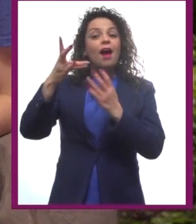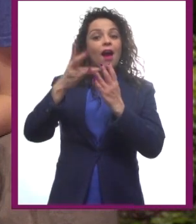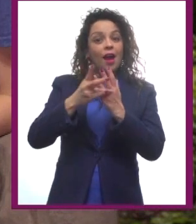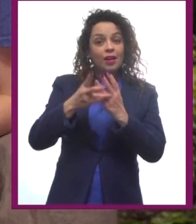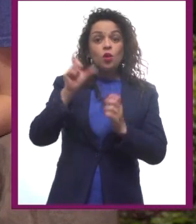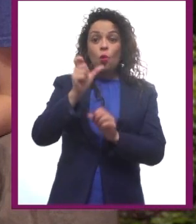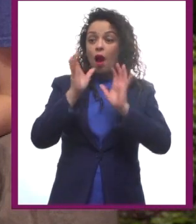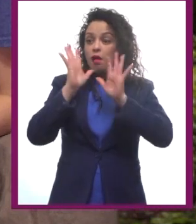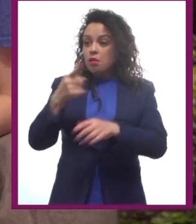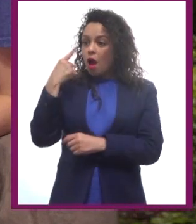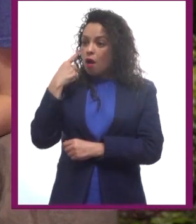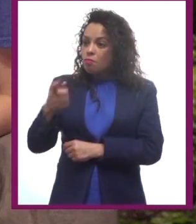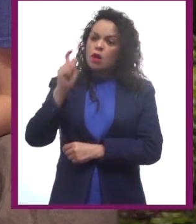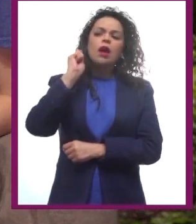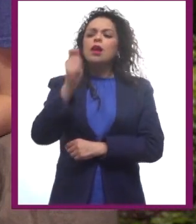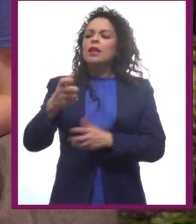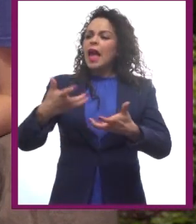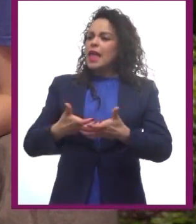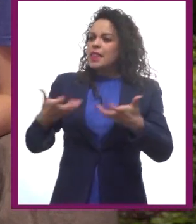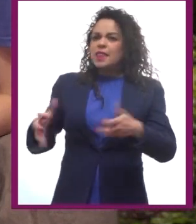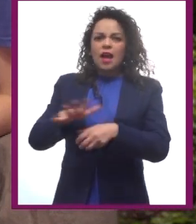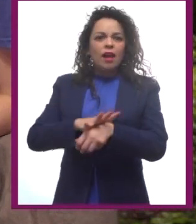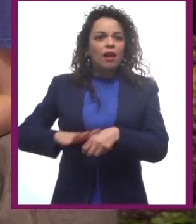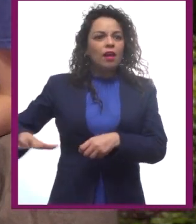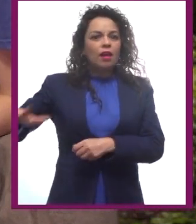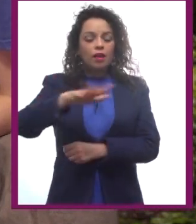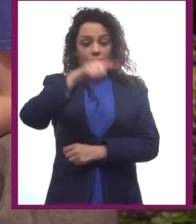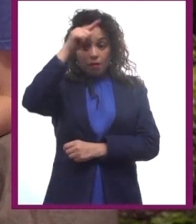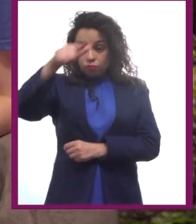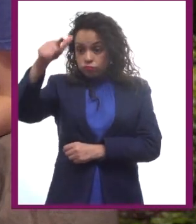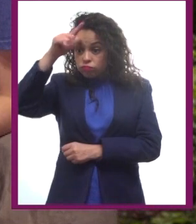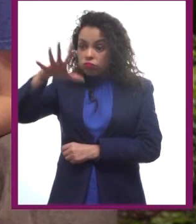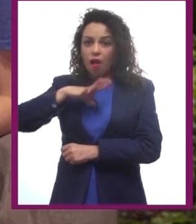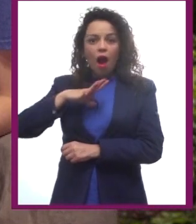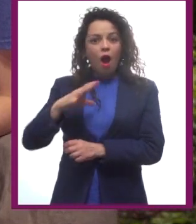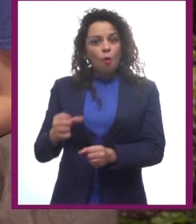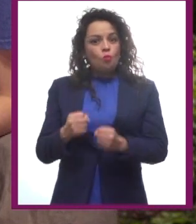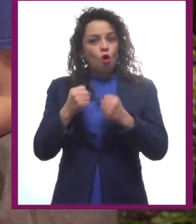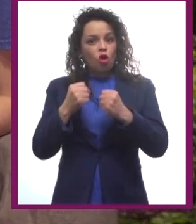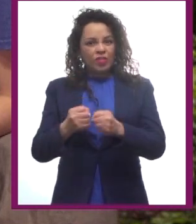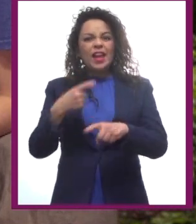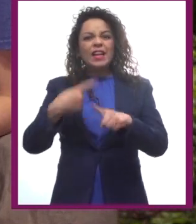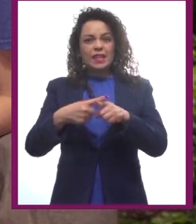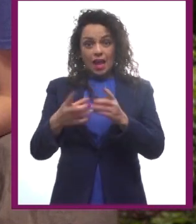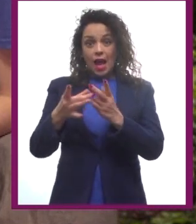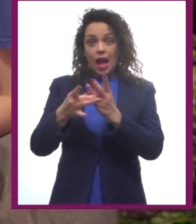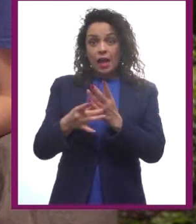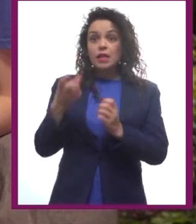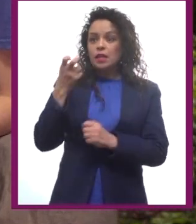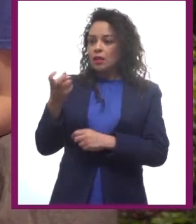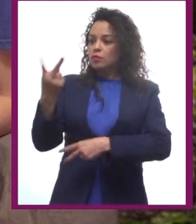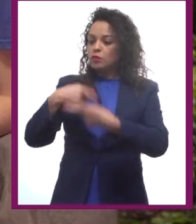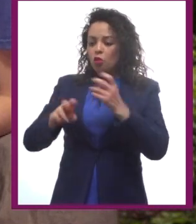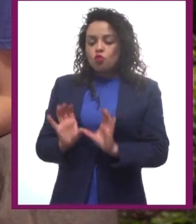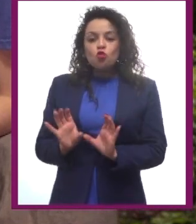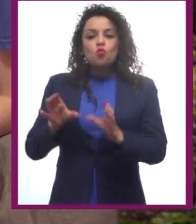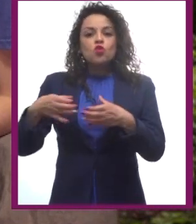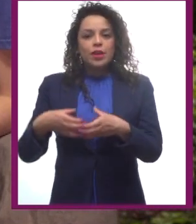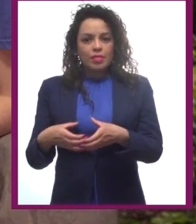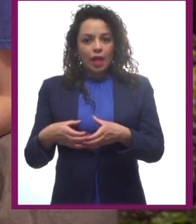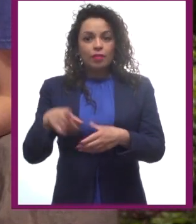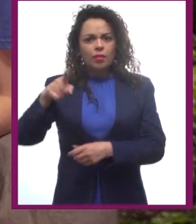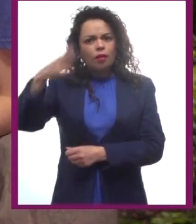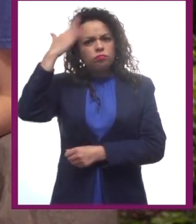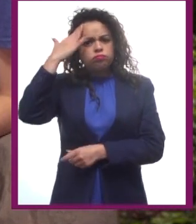nos muestra la Tierra Media y el poder de los anillos, se forma precisamente la Comunidad del Anillo, que es